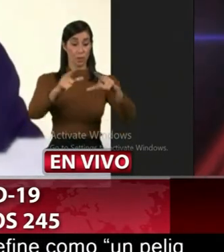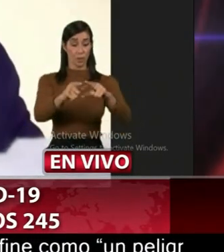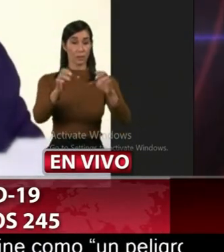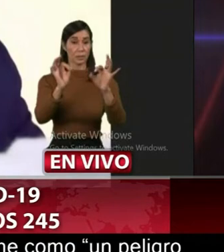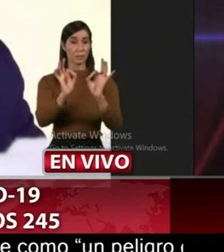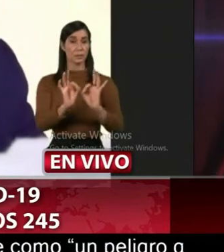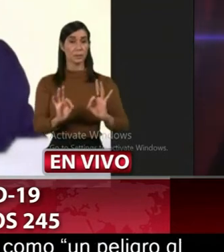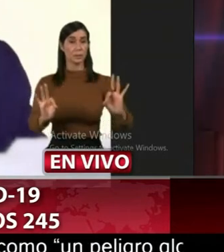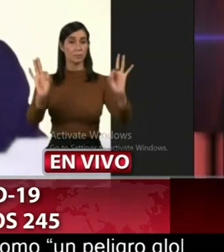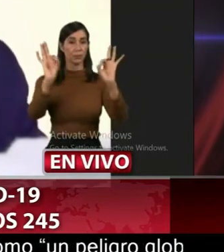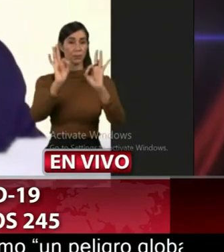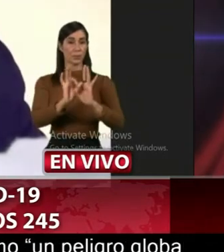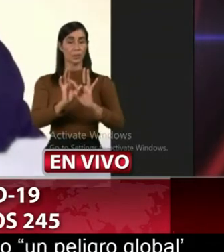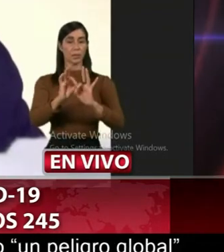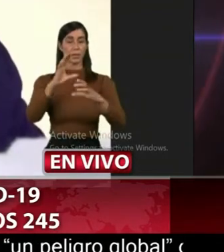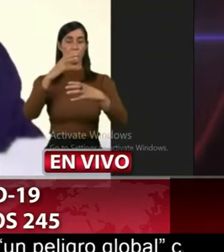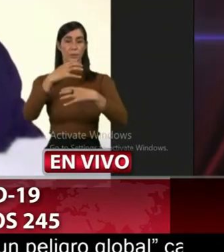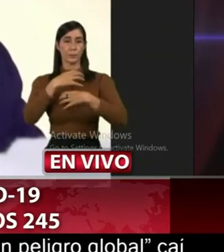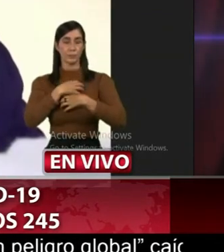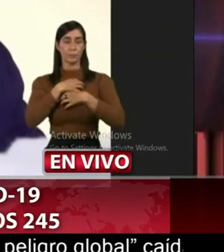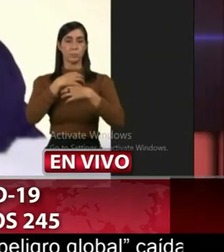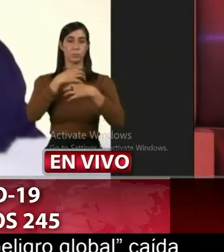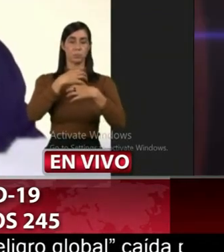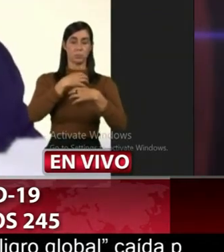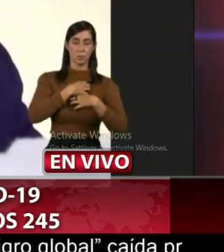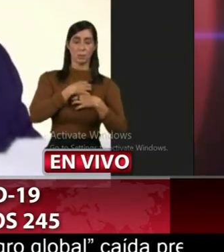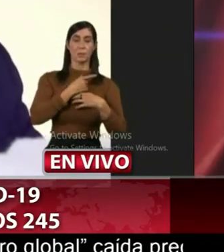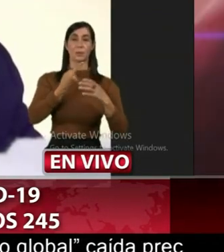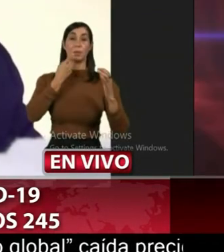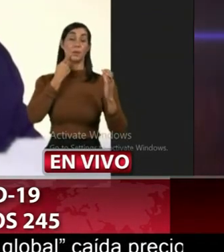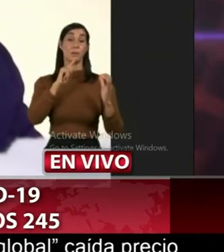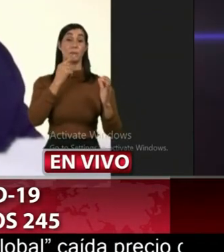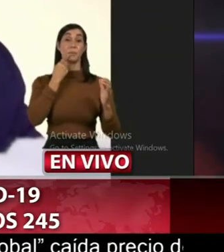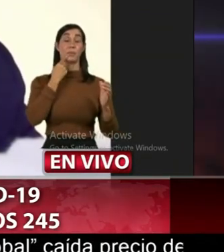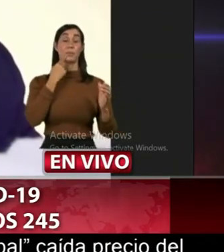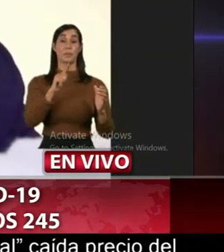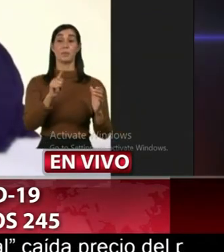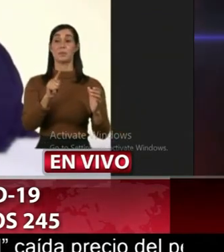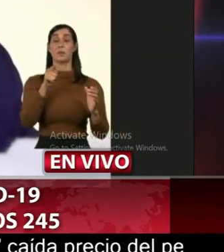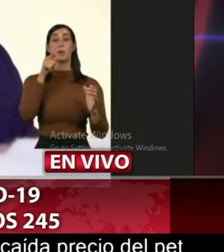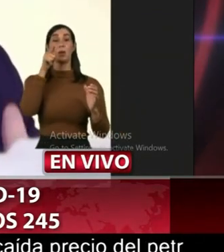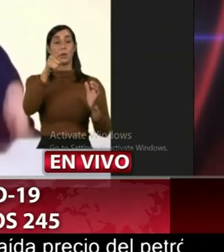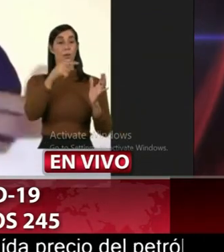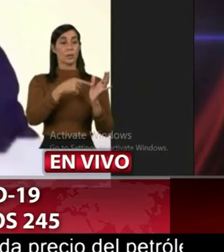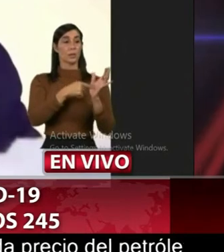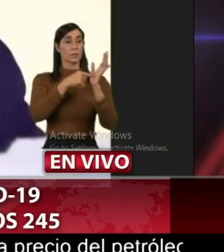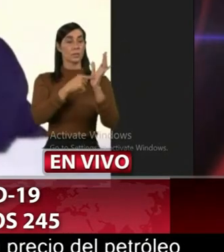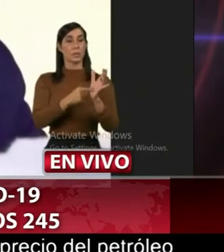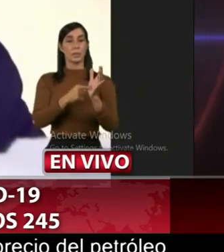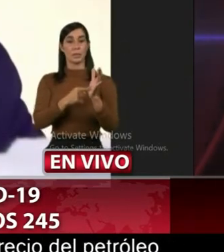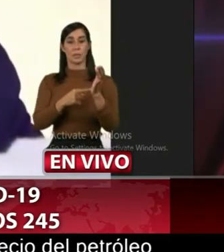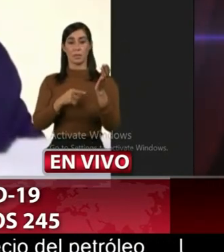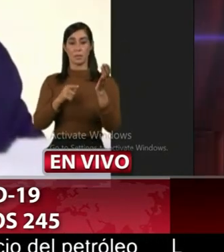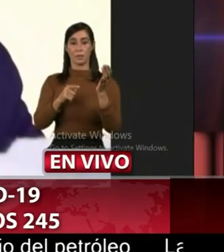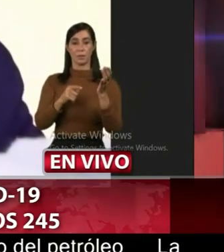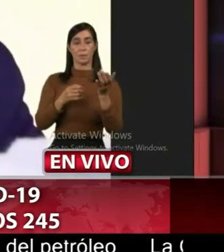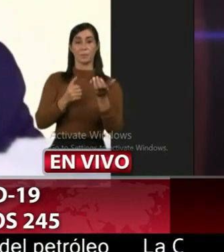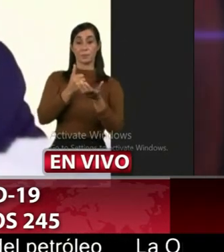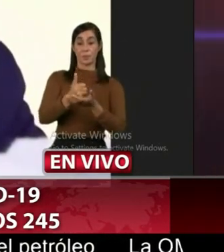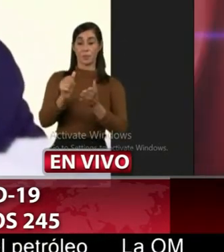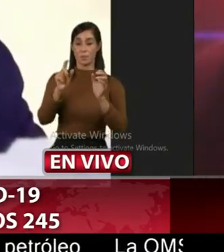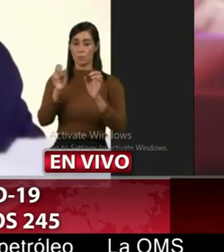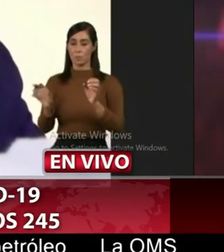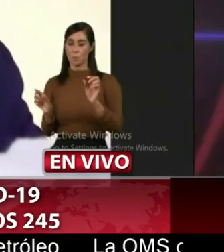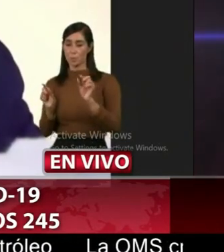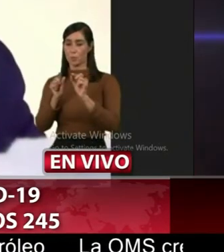reclamando han estado sugiriendo que se le dé participación en lo